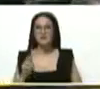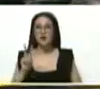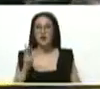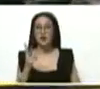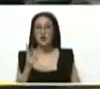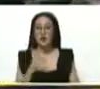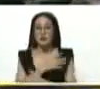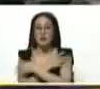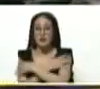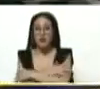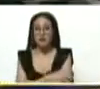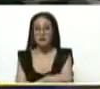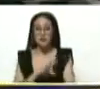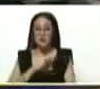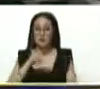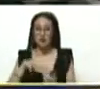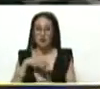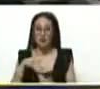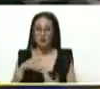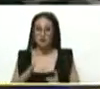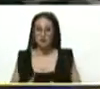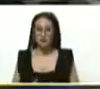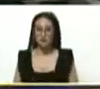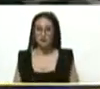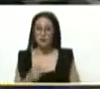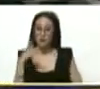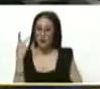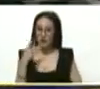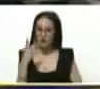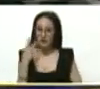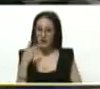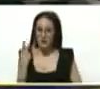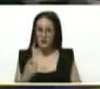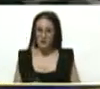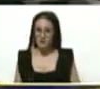brazos de la revolución, los dos brazos políticos.